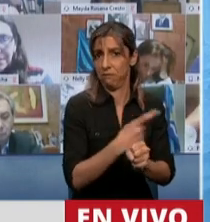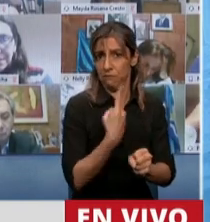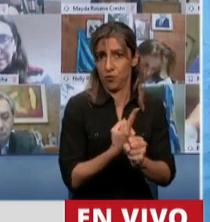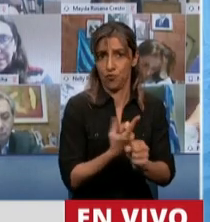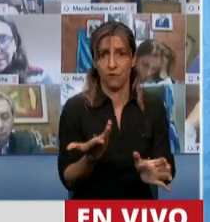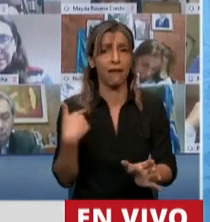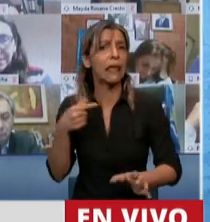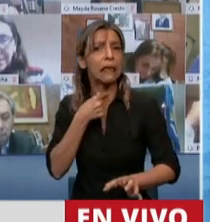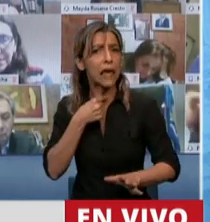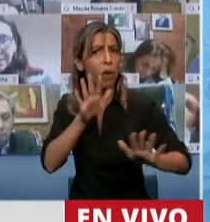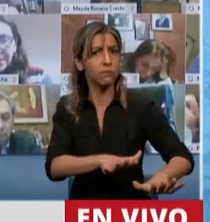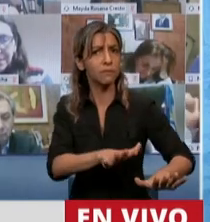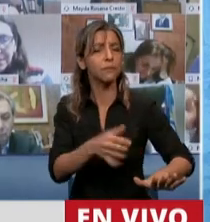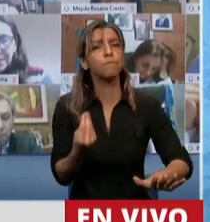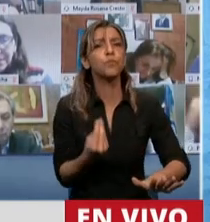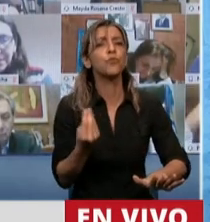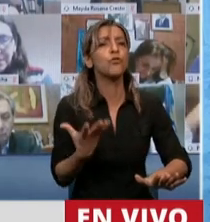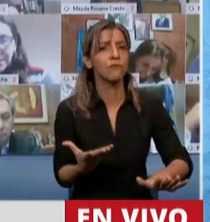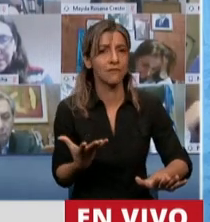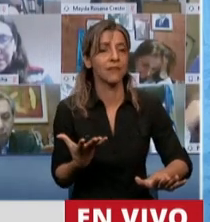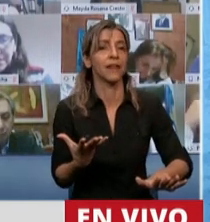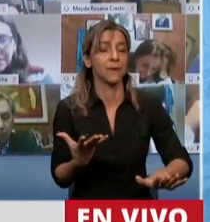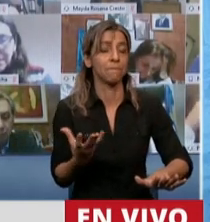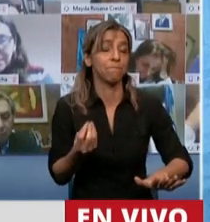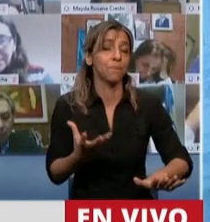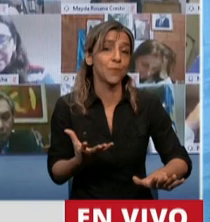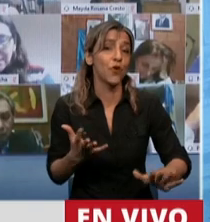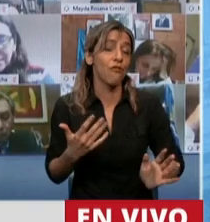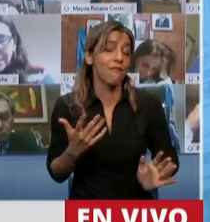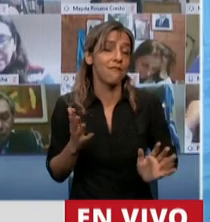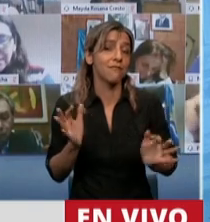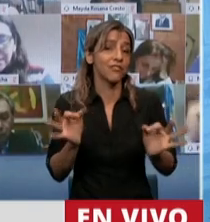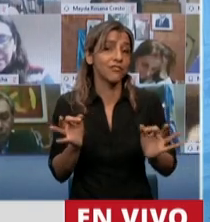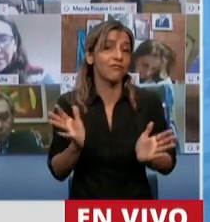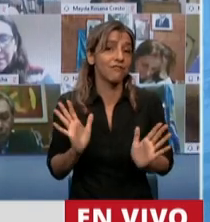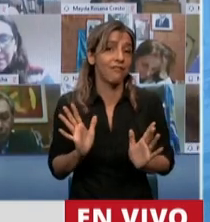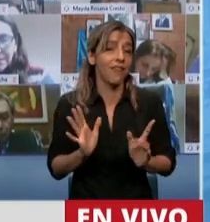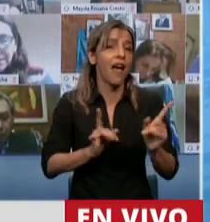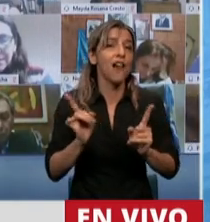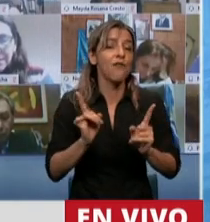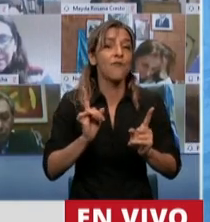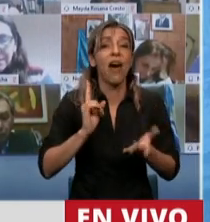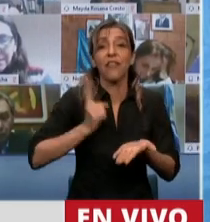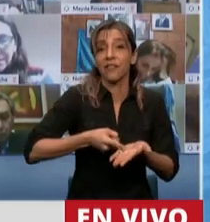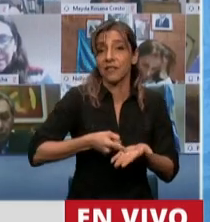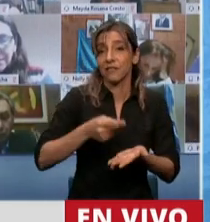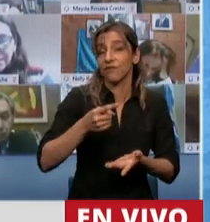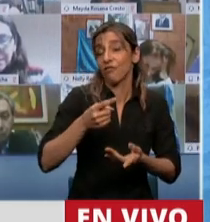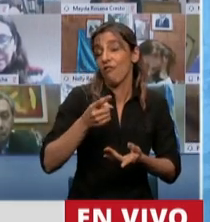evidentemente hay decisiones, iniciativas parlamentarias que los incomodan mucho.